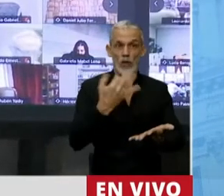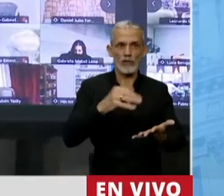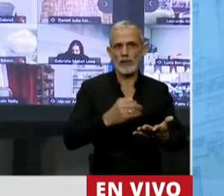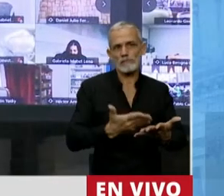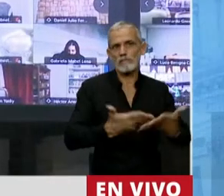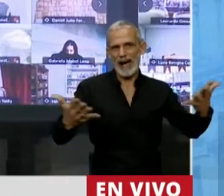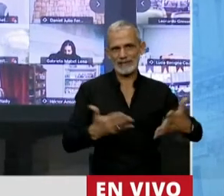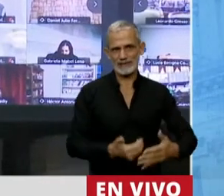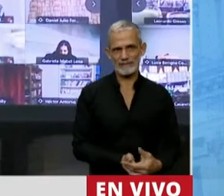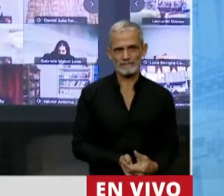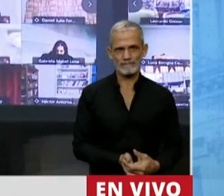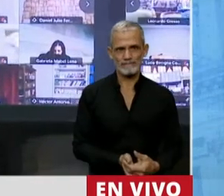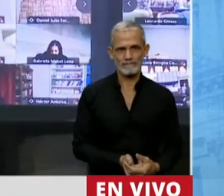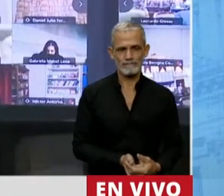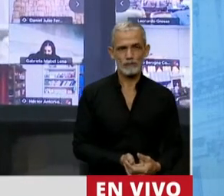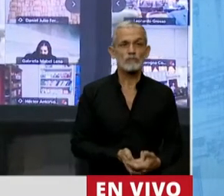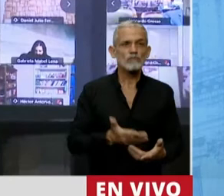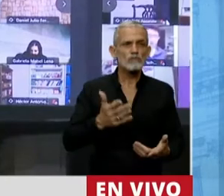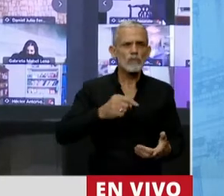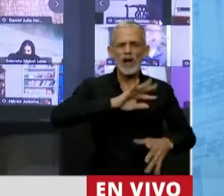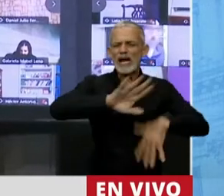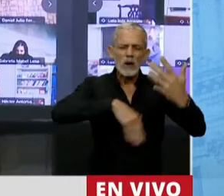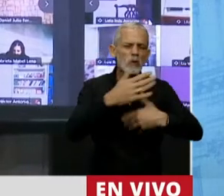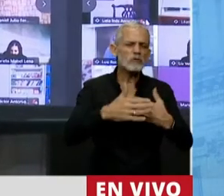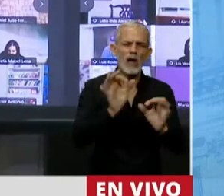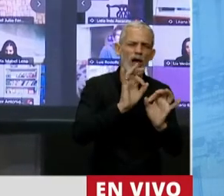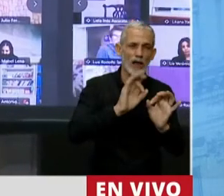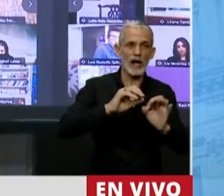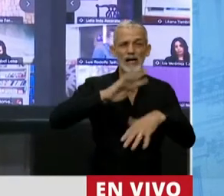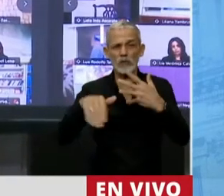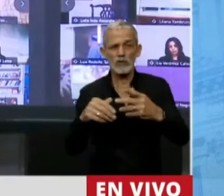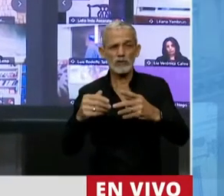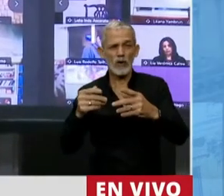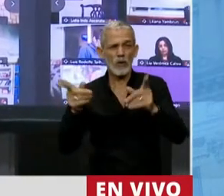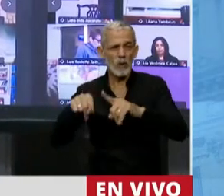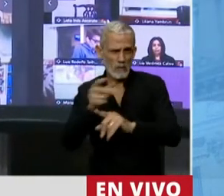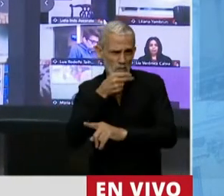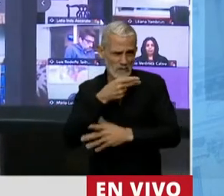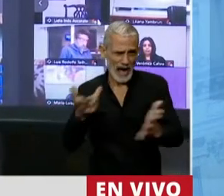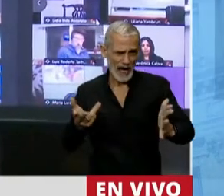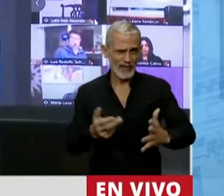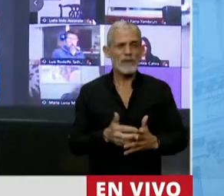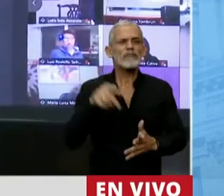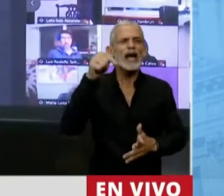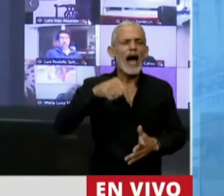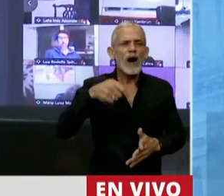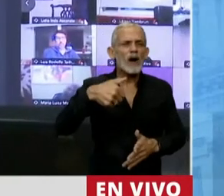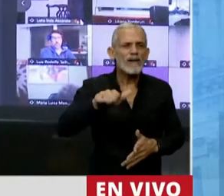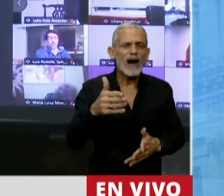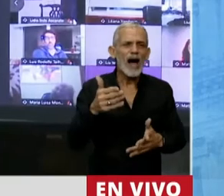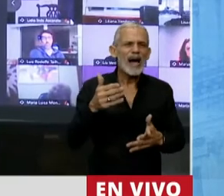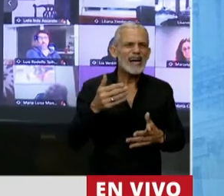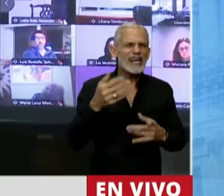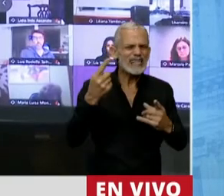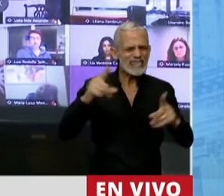ampliarse. Ni revolución ni contrarrevolución, Presidente. Lo que rara vez